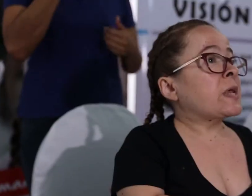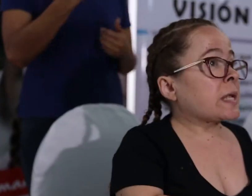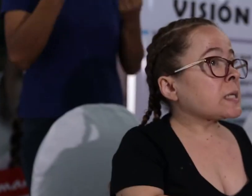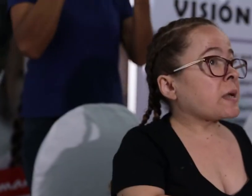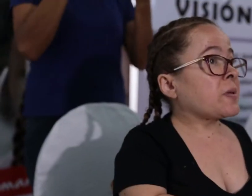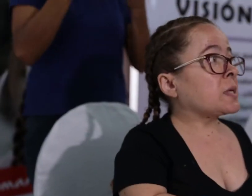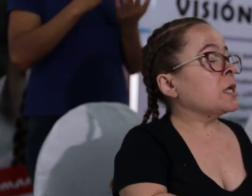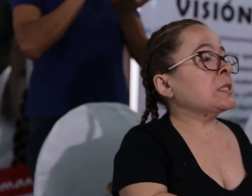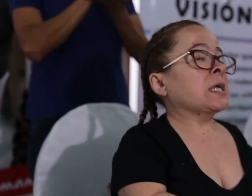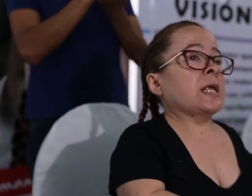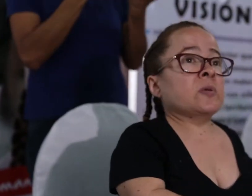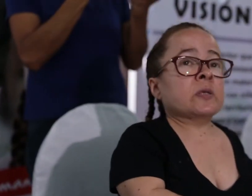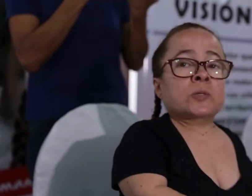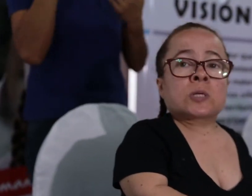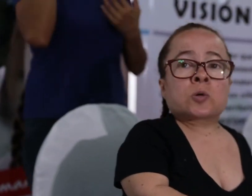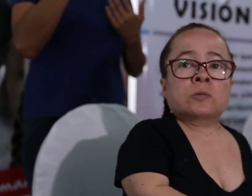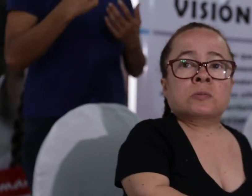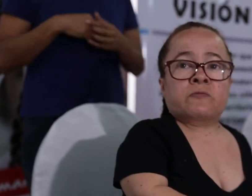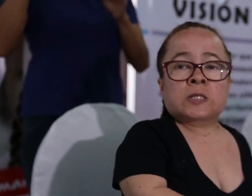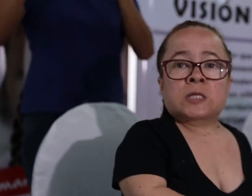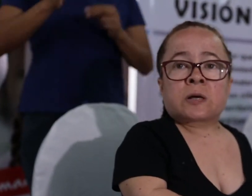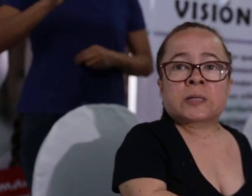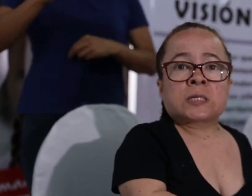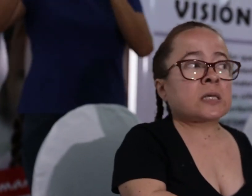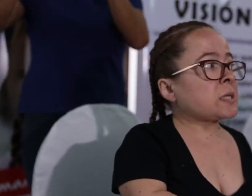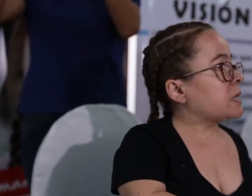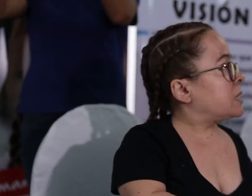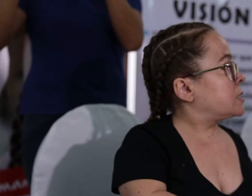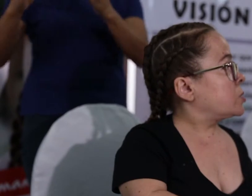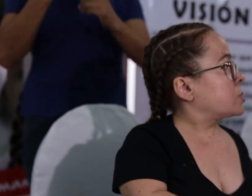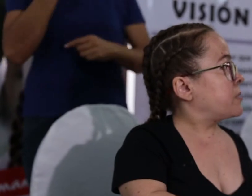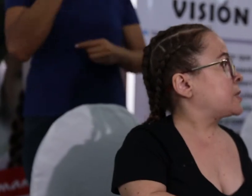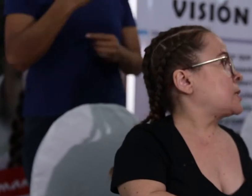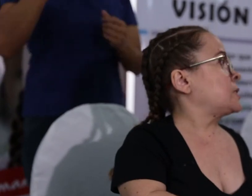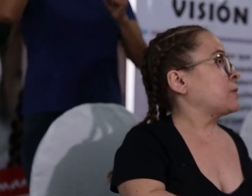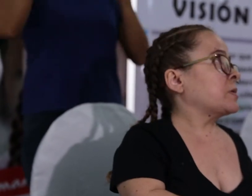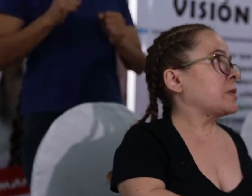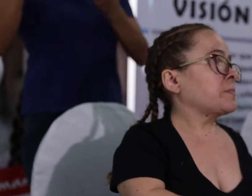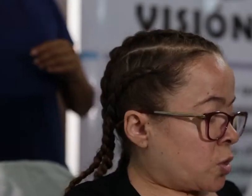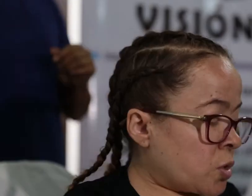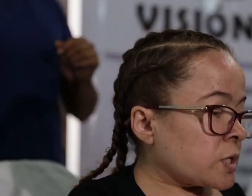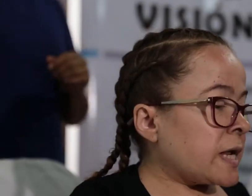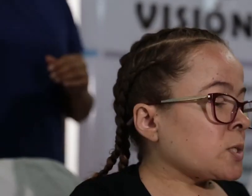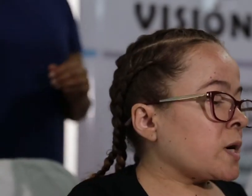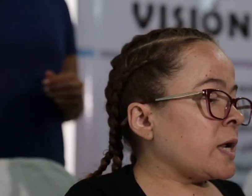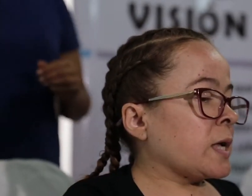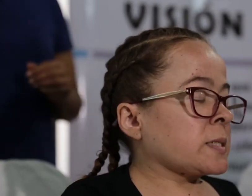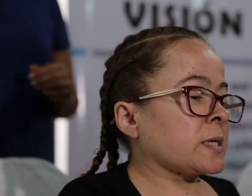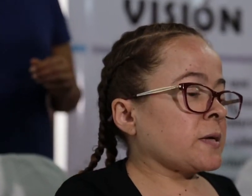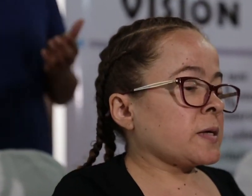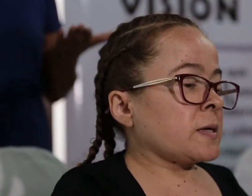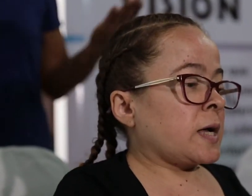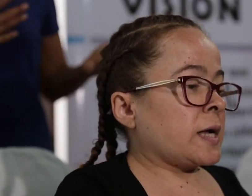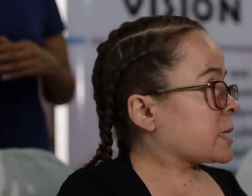esperanzas también de que las mismas personas con diferentes discapacidades sean quienes nos representen. Con relación a